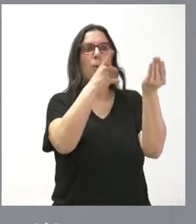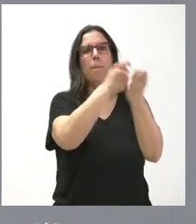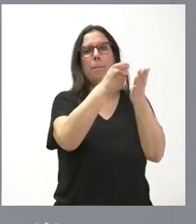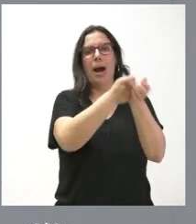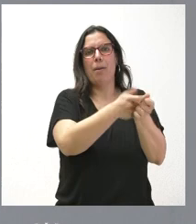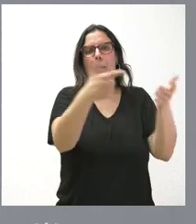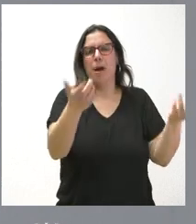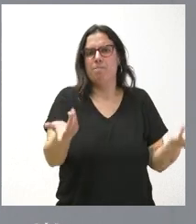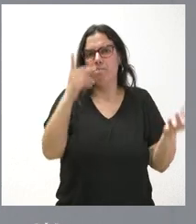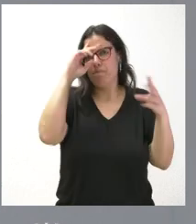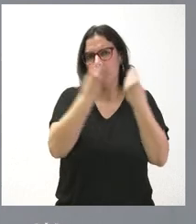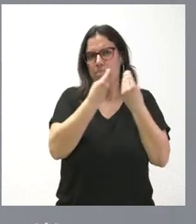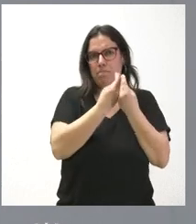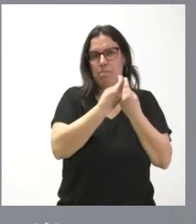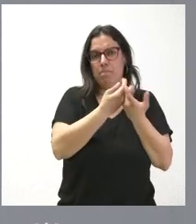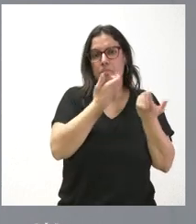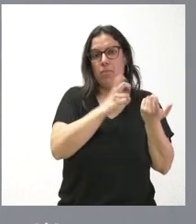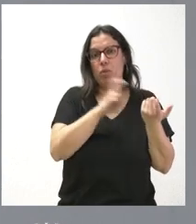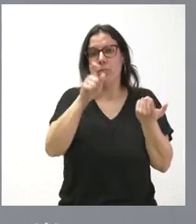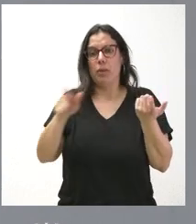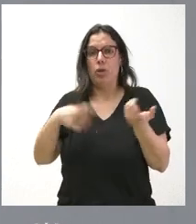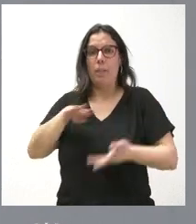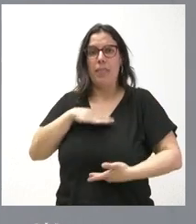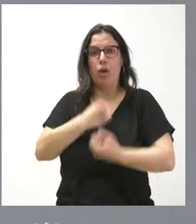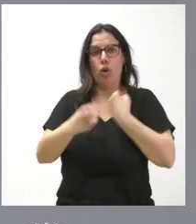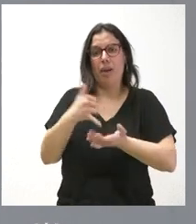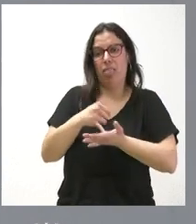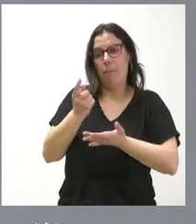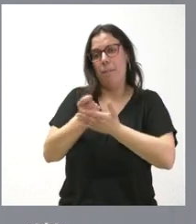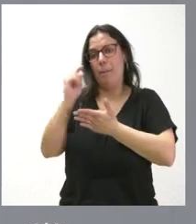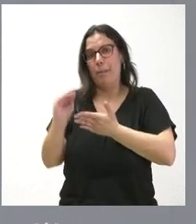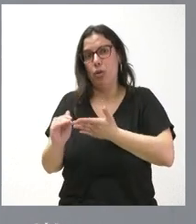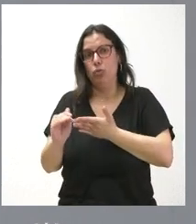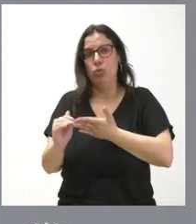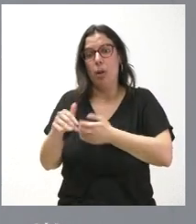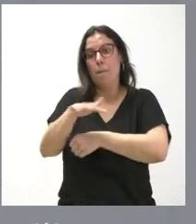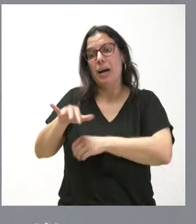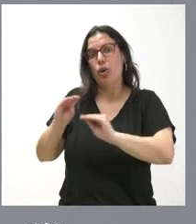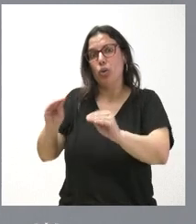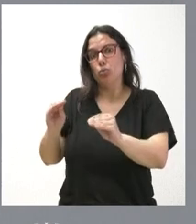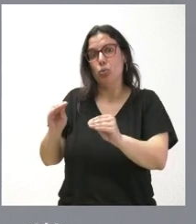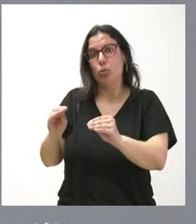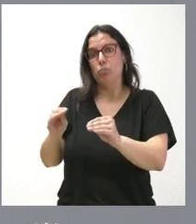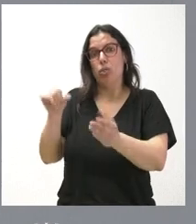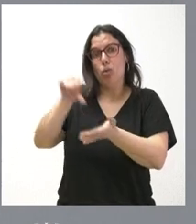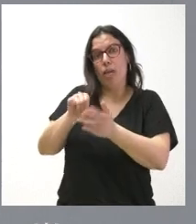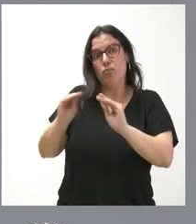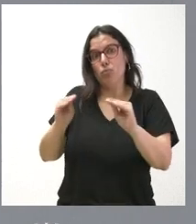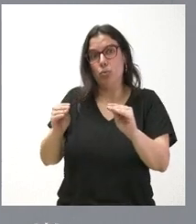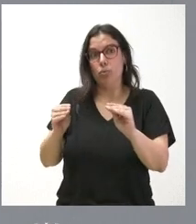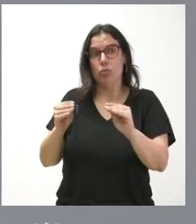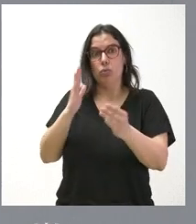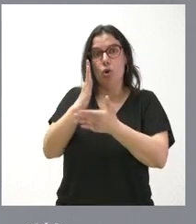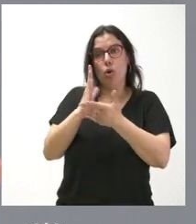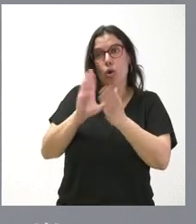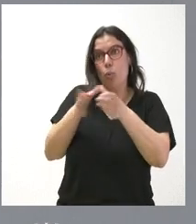impuestos. Y que aquellas personas que por su capacidad económica pagan menos impuestos, su barrio, su ciudad, su comunidad